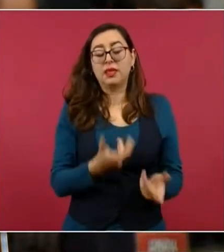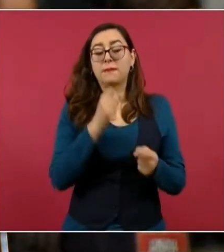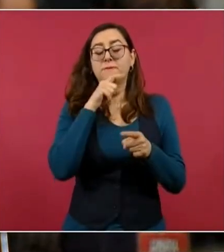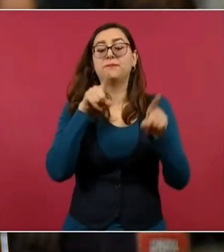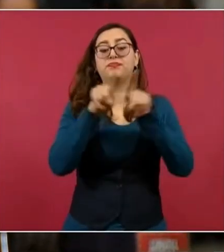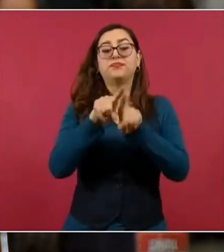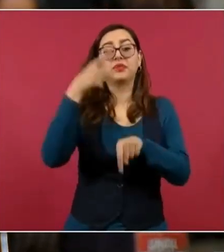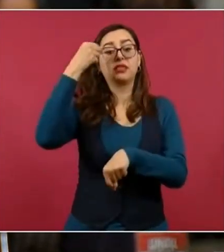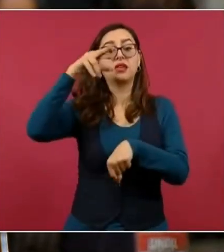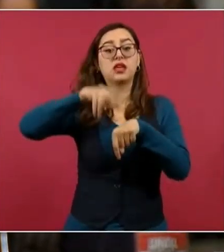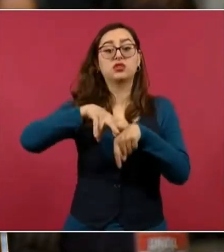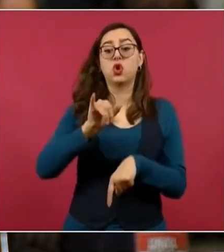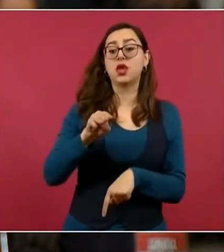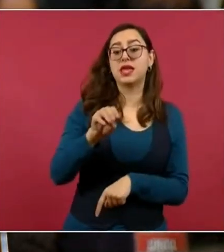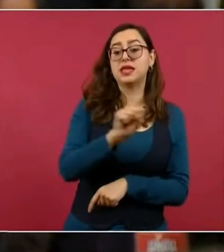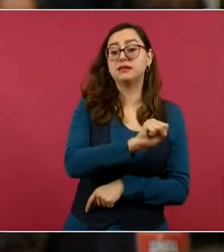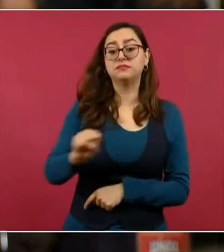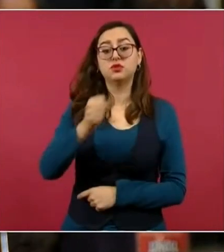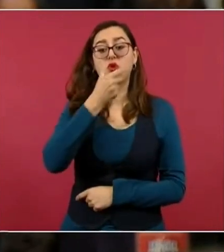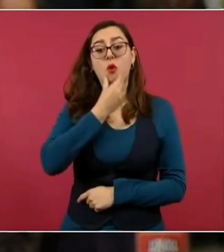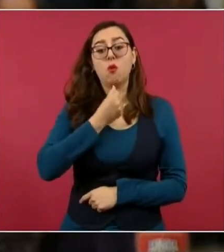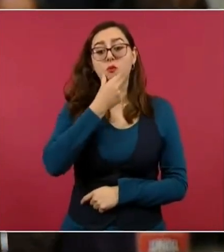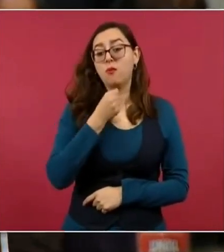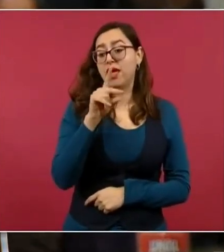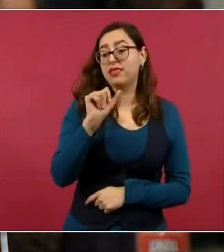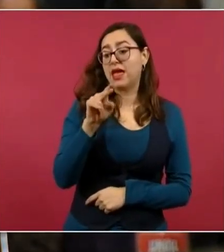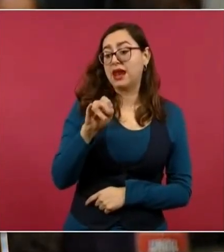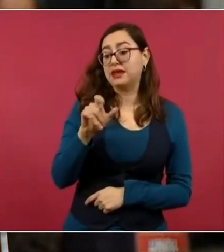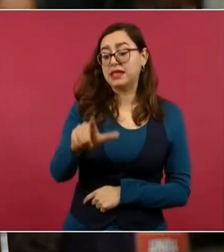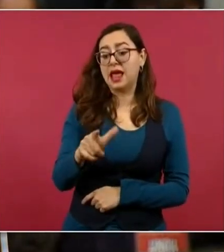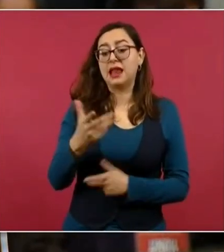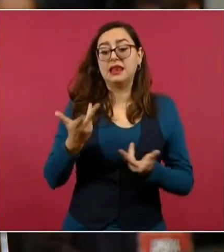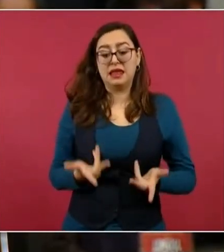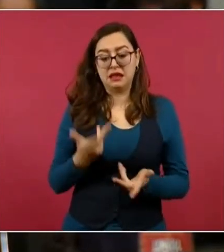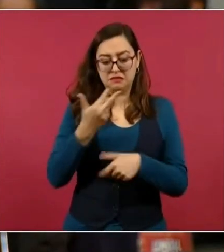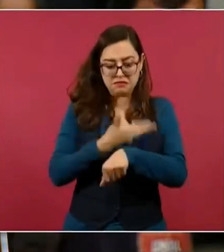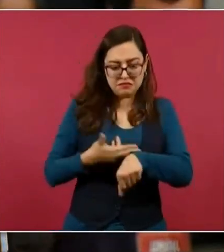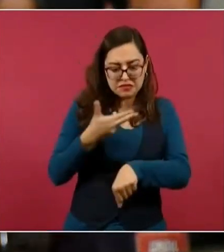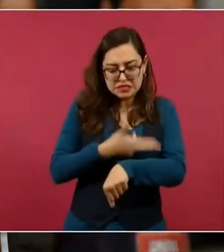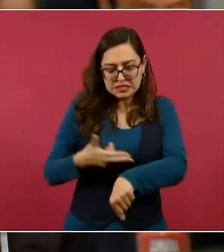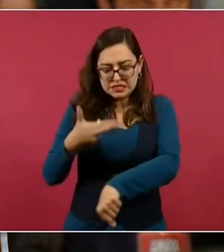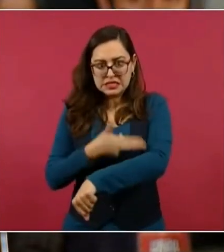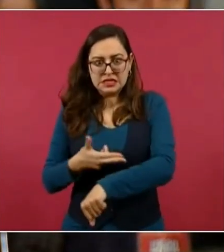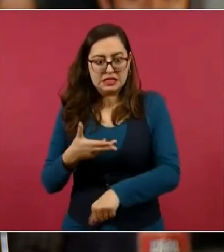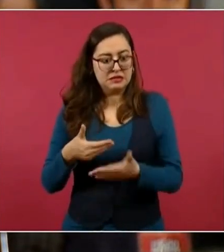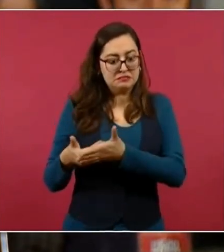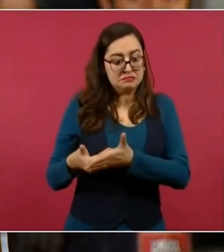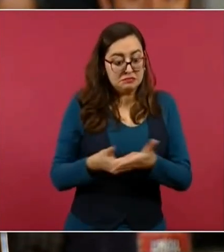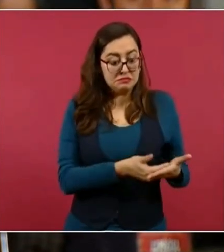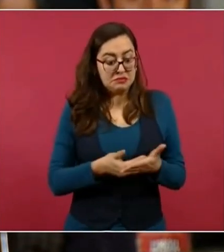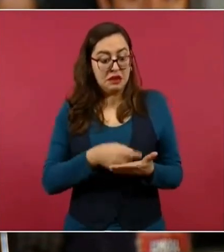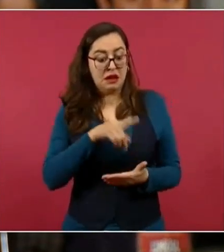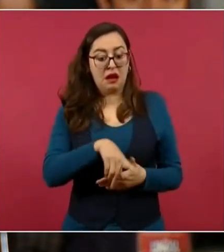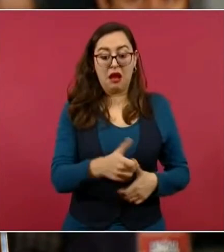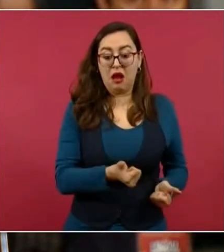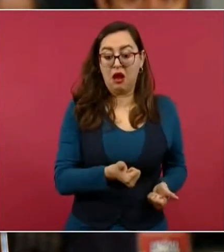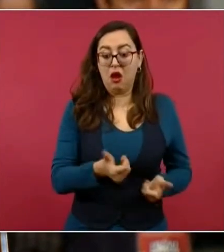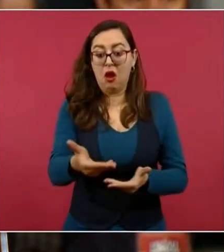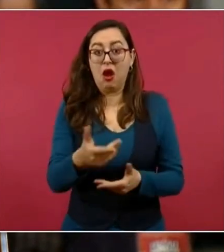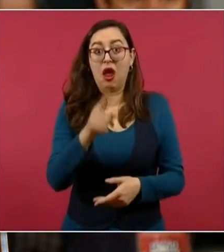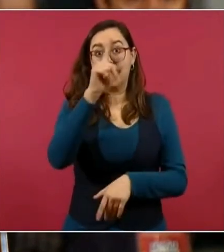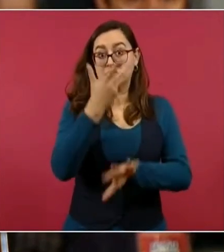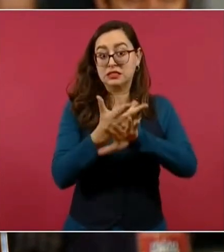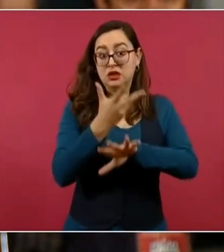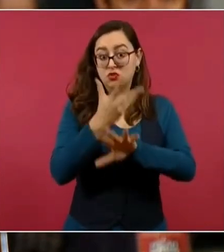Daniel Caram Tomé, pues operó para que los niños, los bebés lesionados, no fueran trasladados a hospitales de Estados